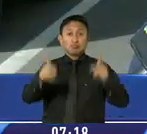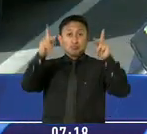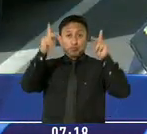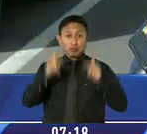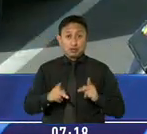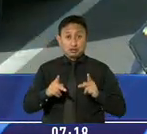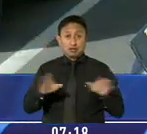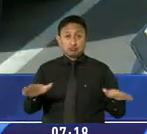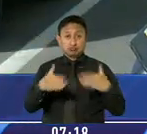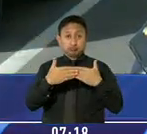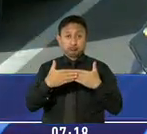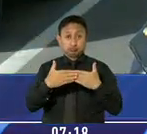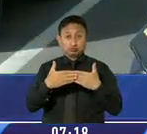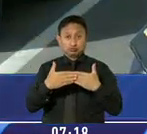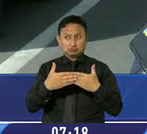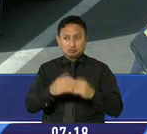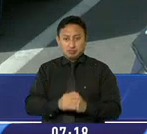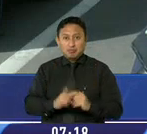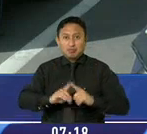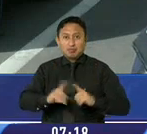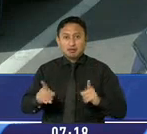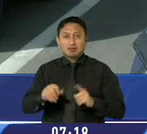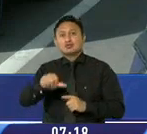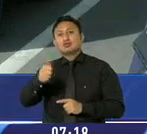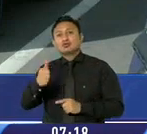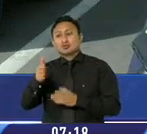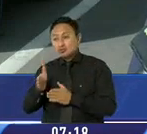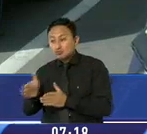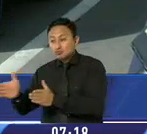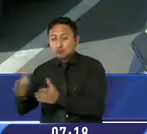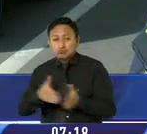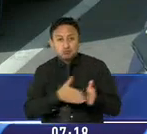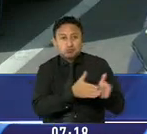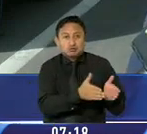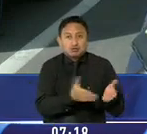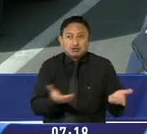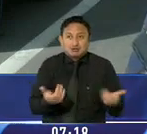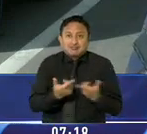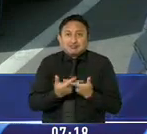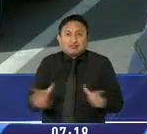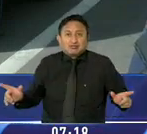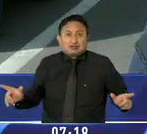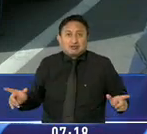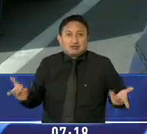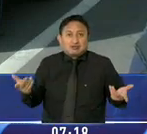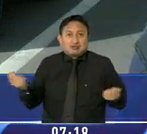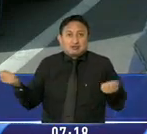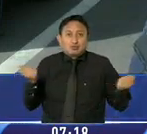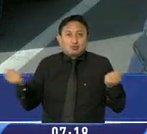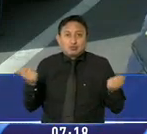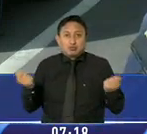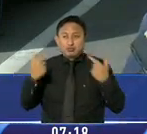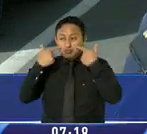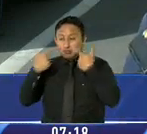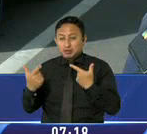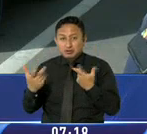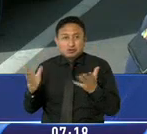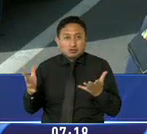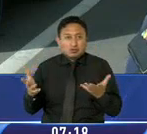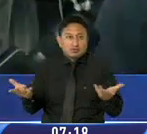con obstáculos, mientras tanto las trochas, hay como se dice, sea, ahí no hay ningún, ninguna